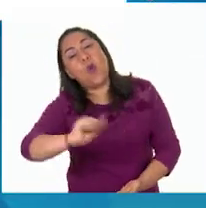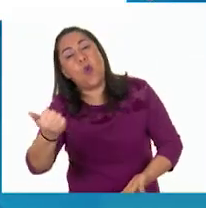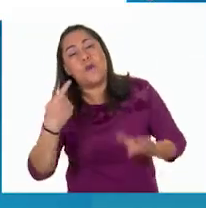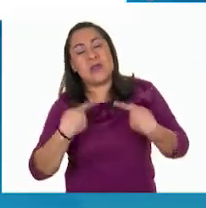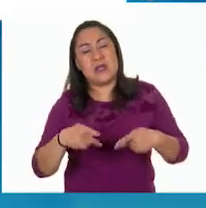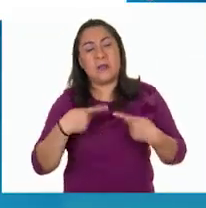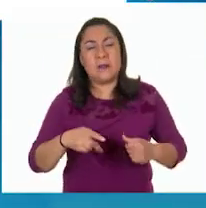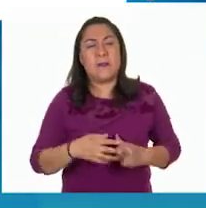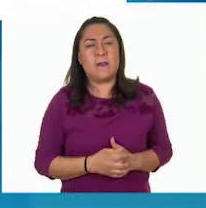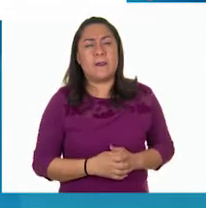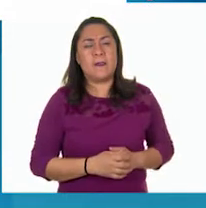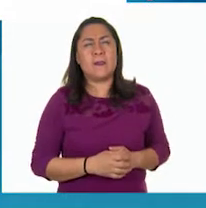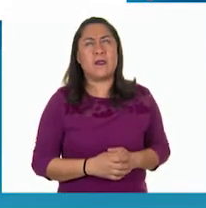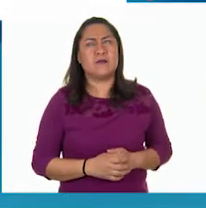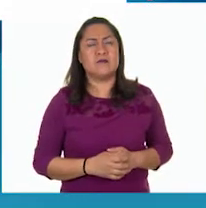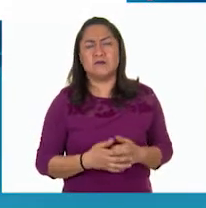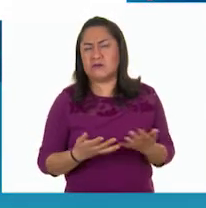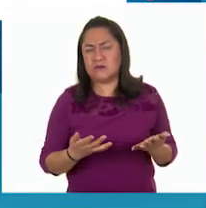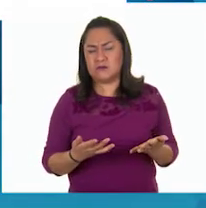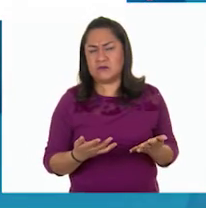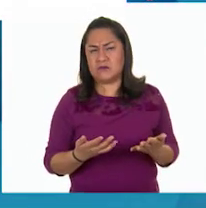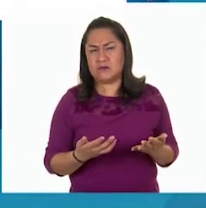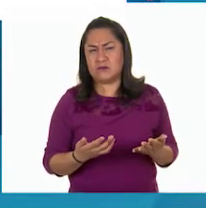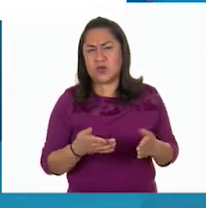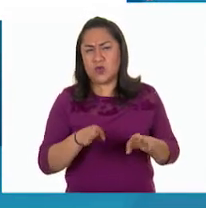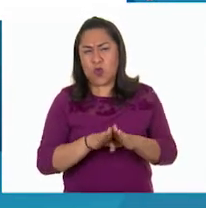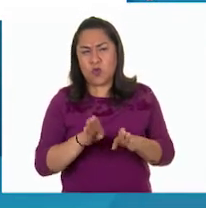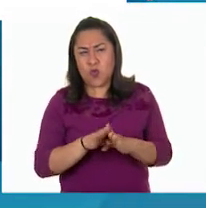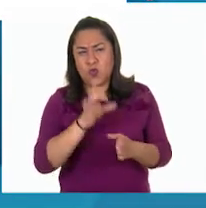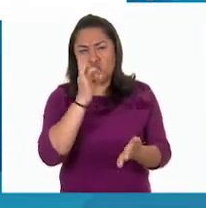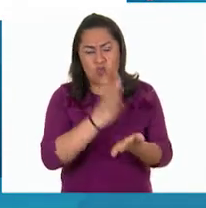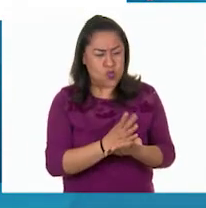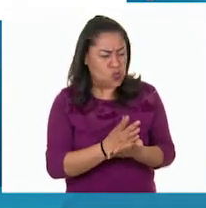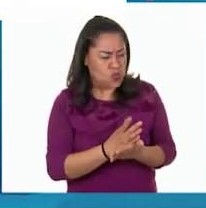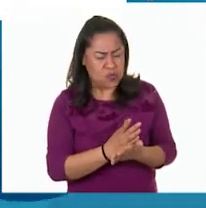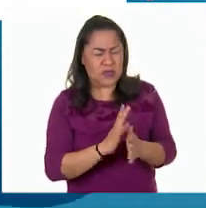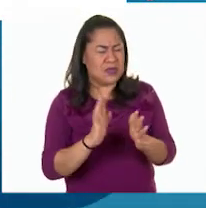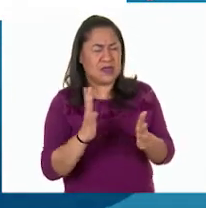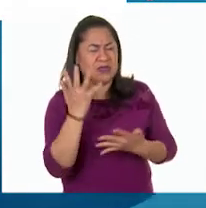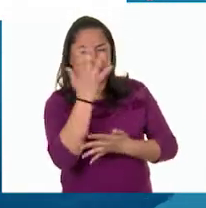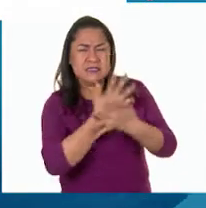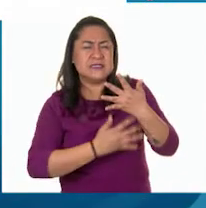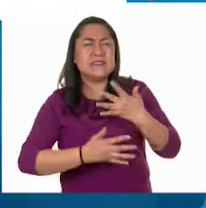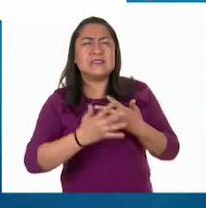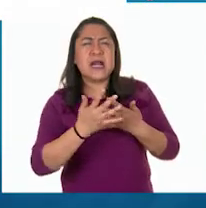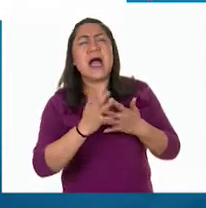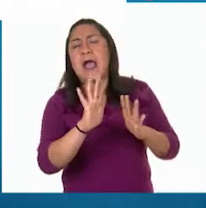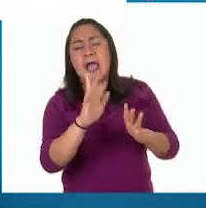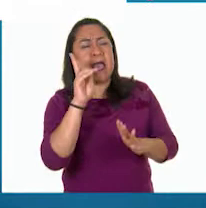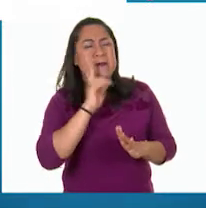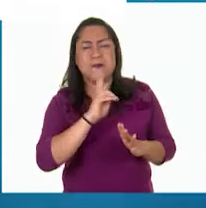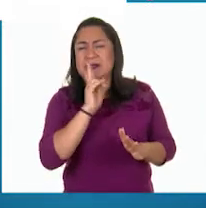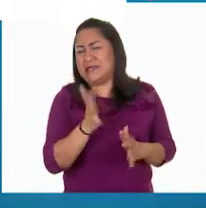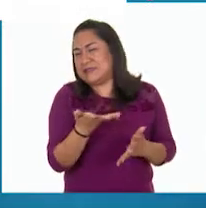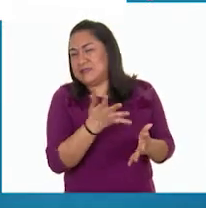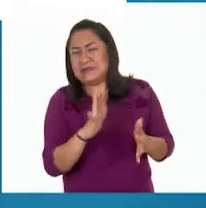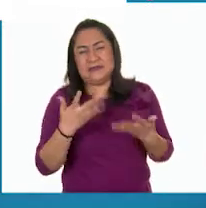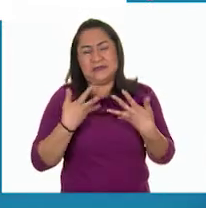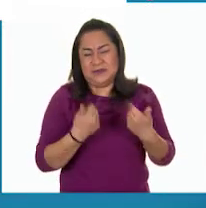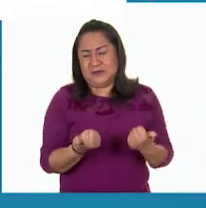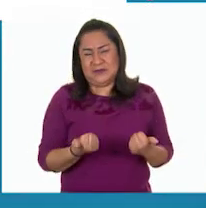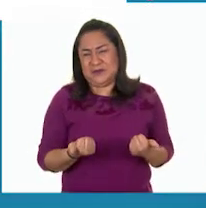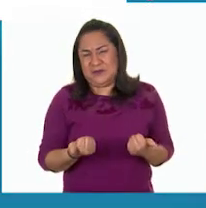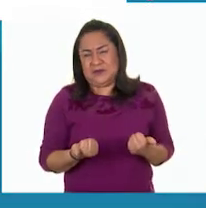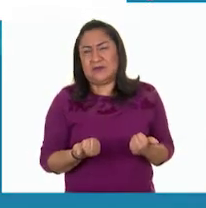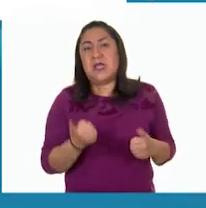no es alguien que solo lo vende, lo compra a alguien que los cría. A ver, ya voy entendiendo mejor, pero más o menos. Se suman